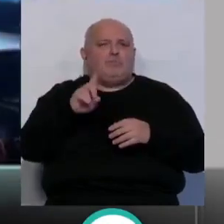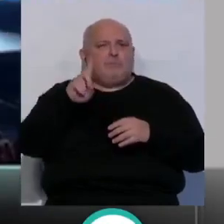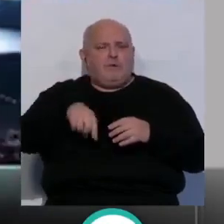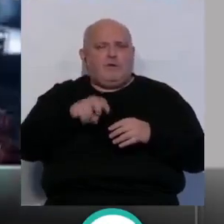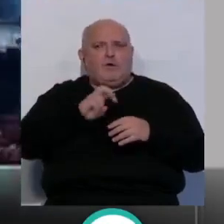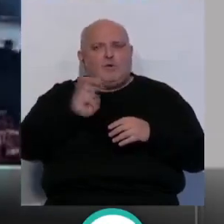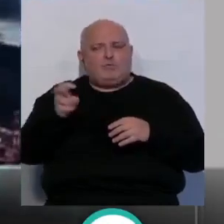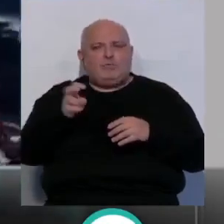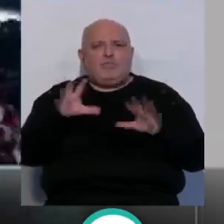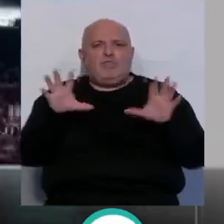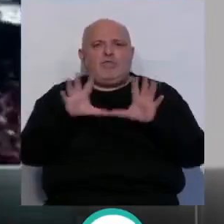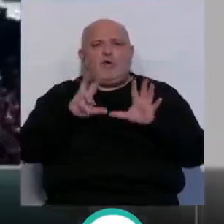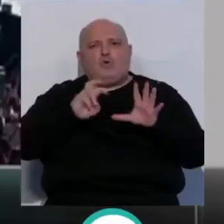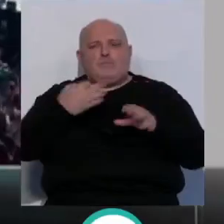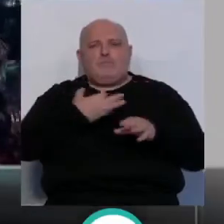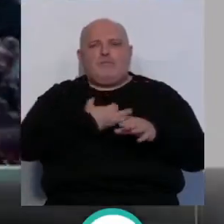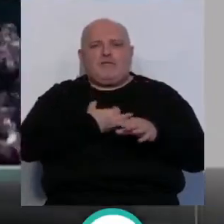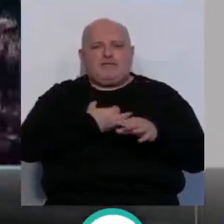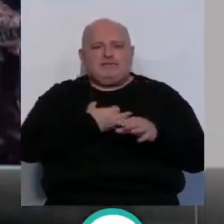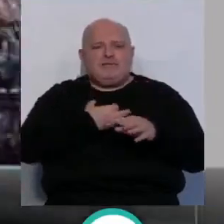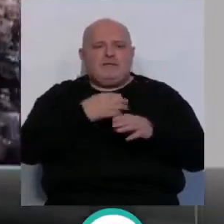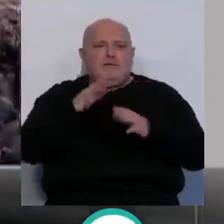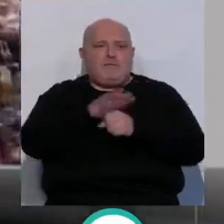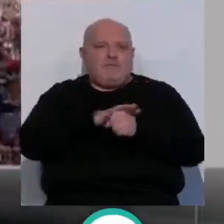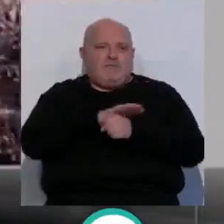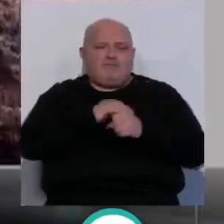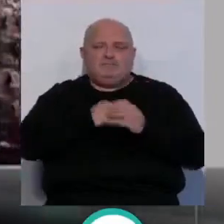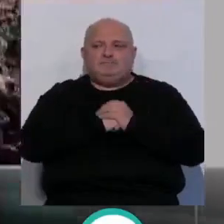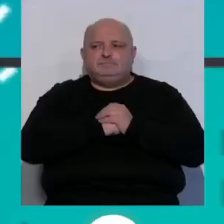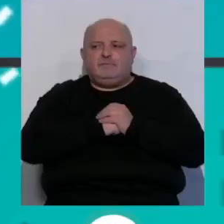sino que se entregarán además 10 medallas de la provincia.